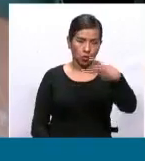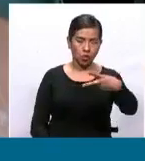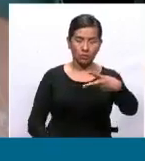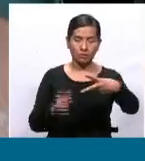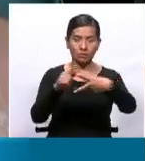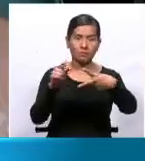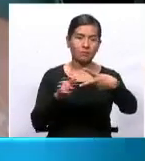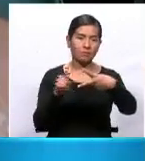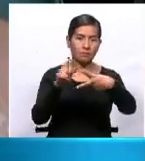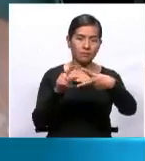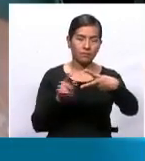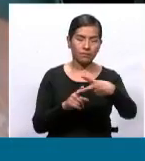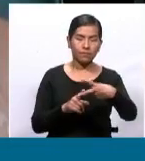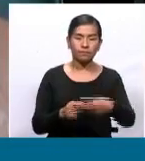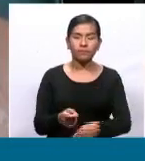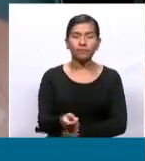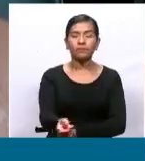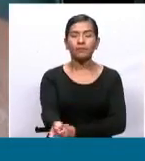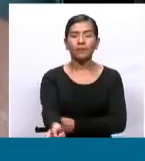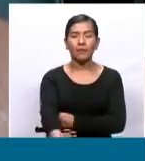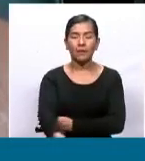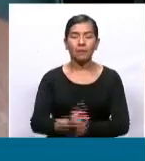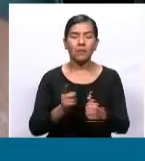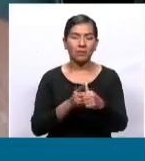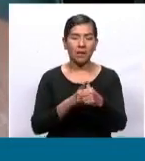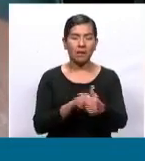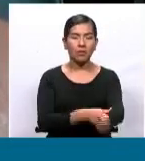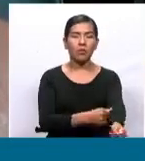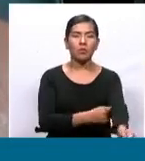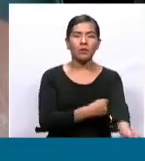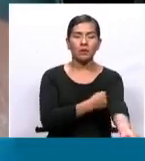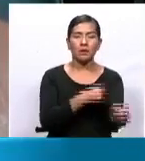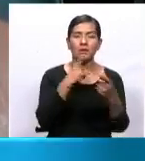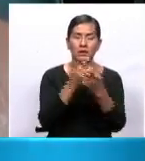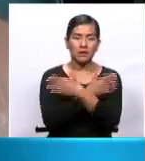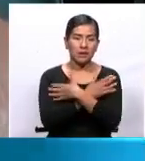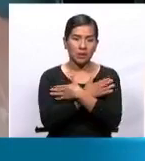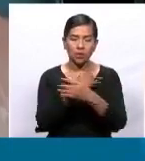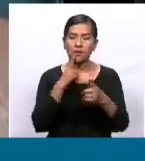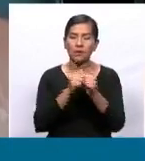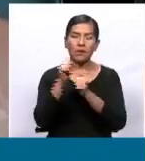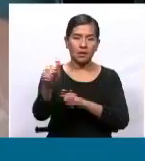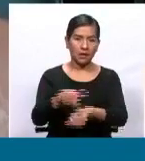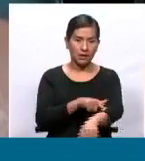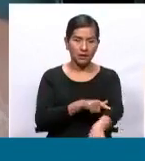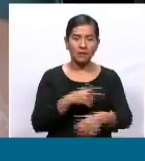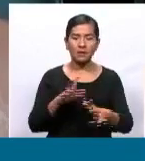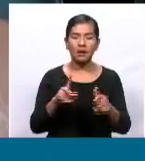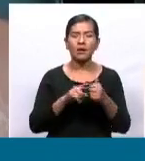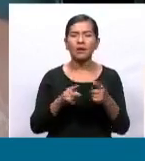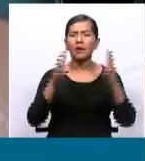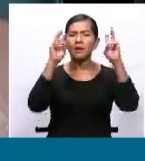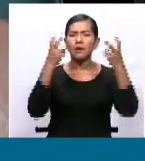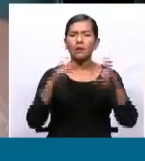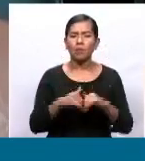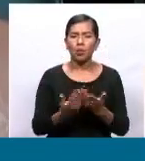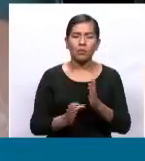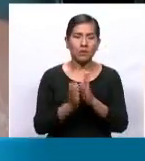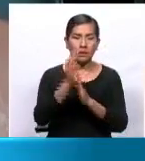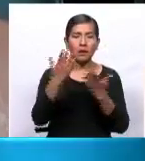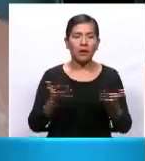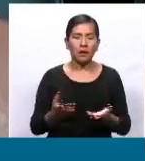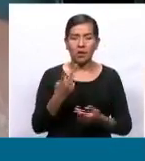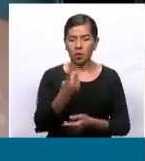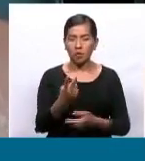querido Pedro, y saludarte también a la vez, a la distancia. En este tema del censo hay dos posiciones